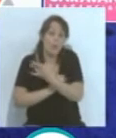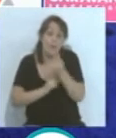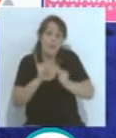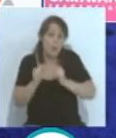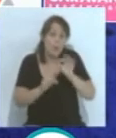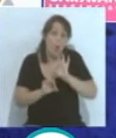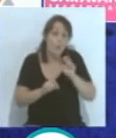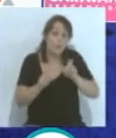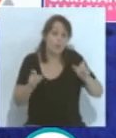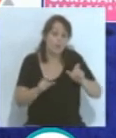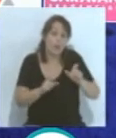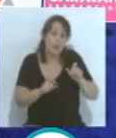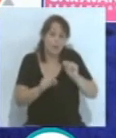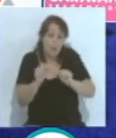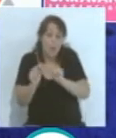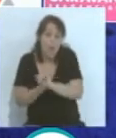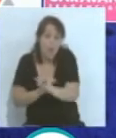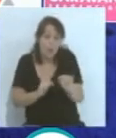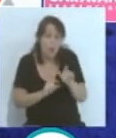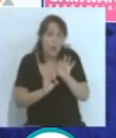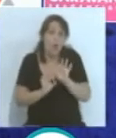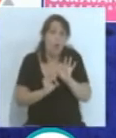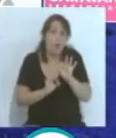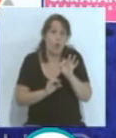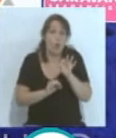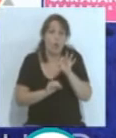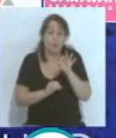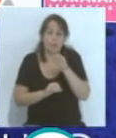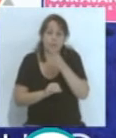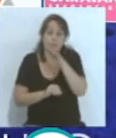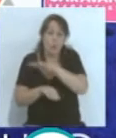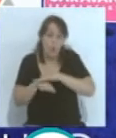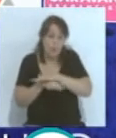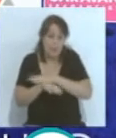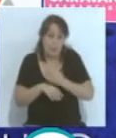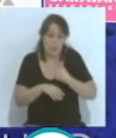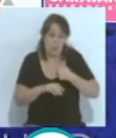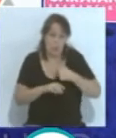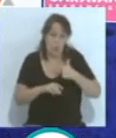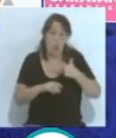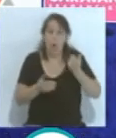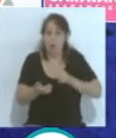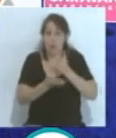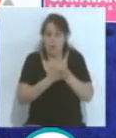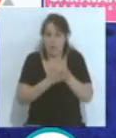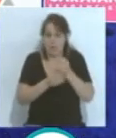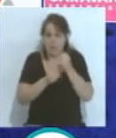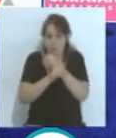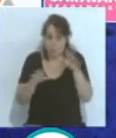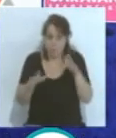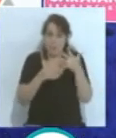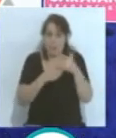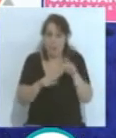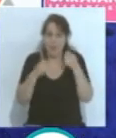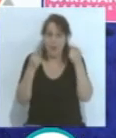casos de gente infectada, casos de que el Estado volviera a proclamar un estado de alarma y de nuevo frenar la